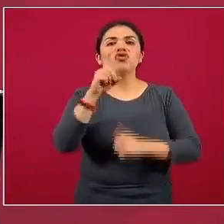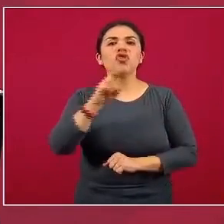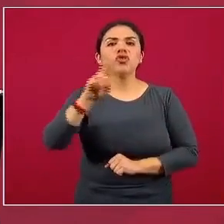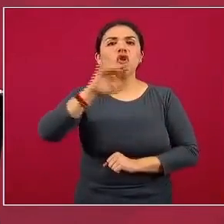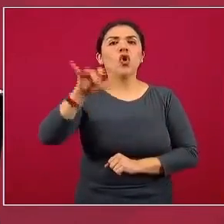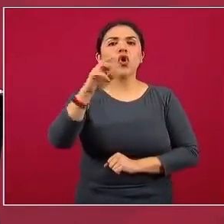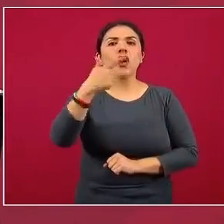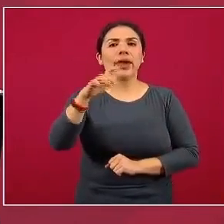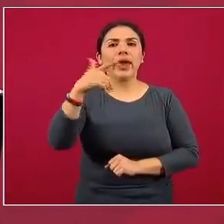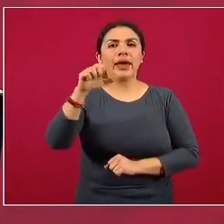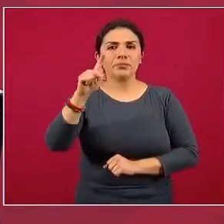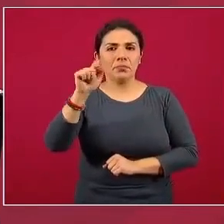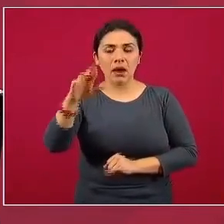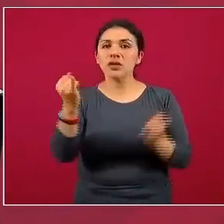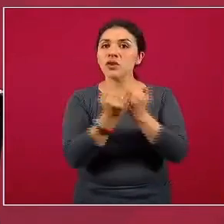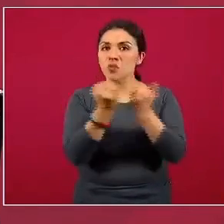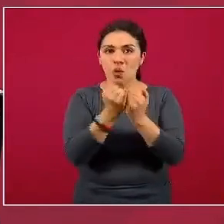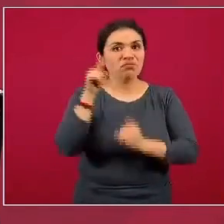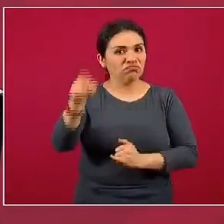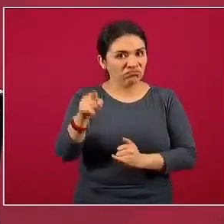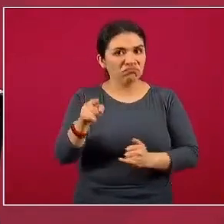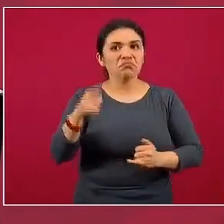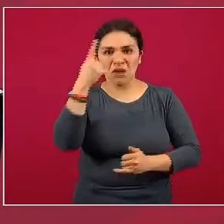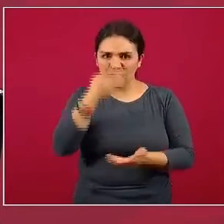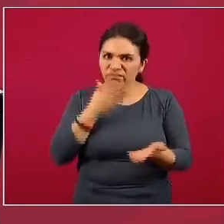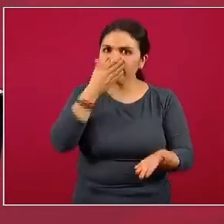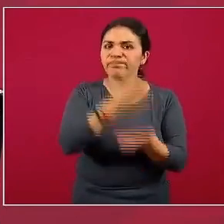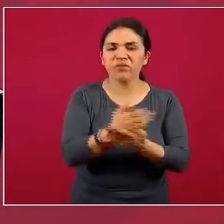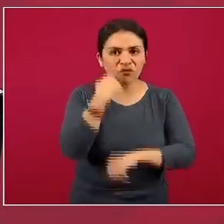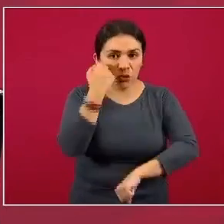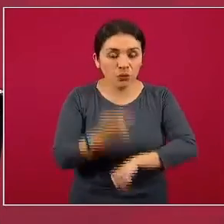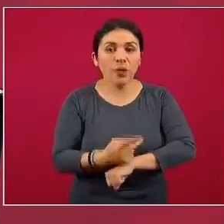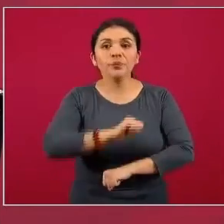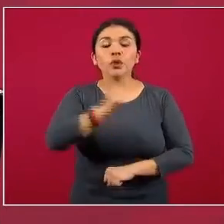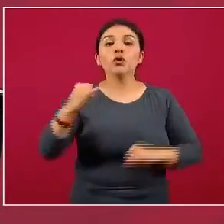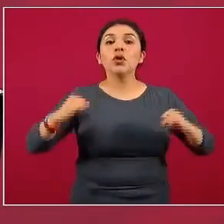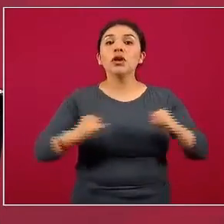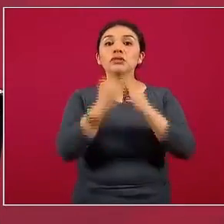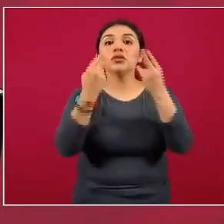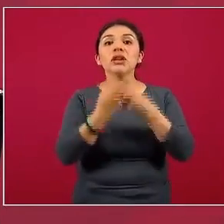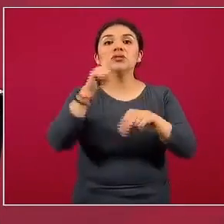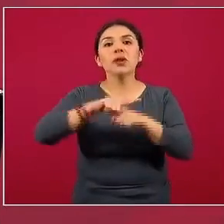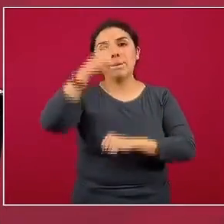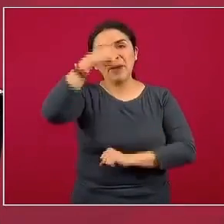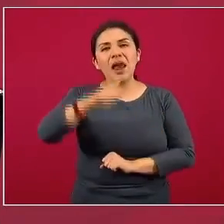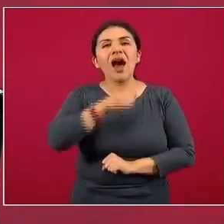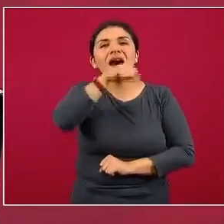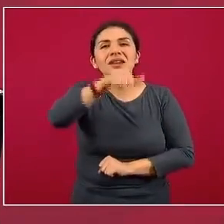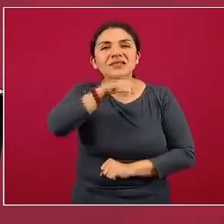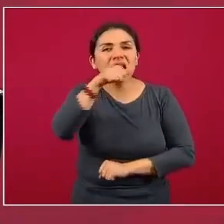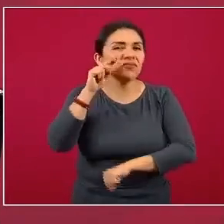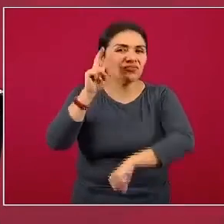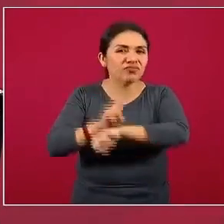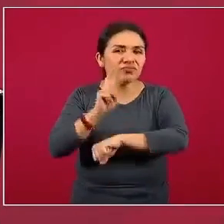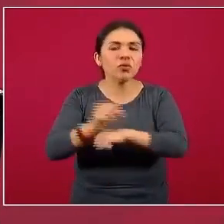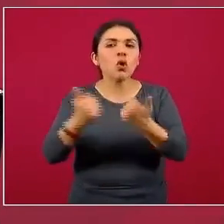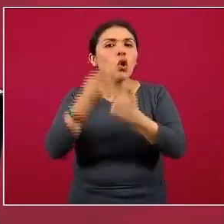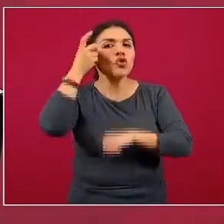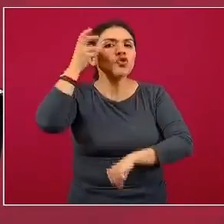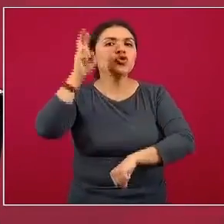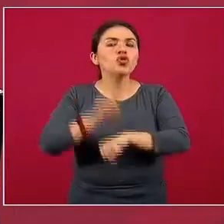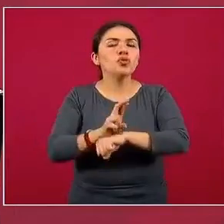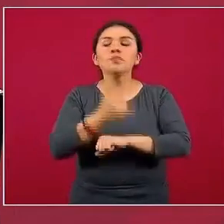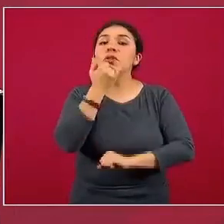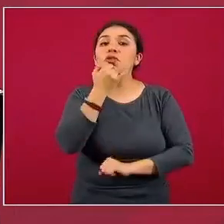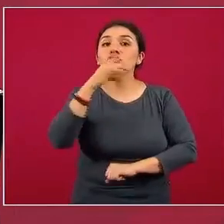Gaspar, también directamente involucrado en esto. El Instituto Nacional de Geriatría, que dirige el doctor